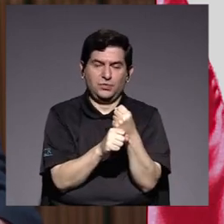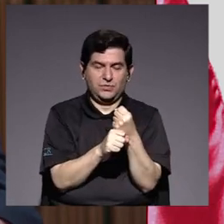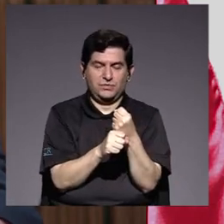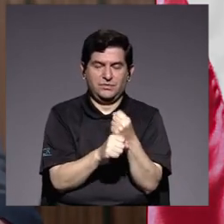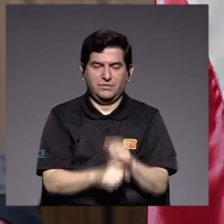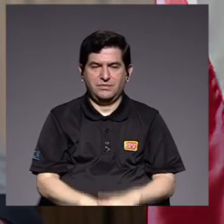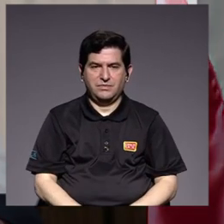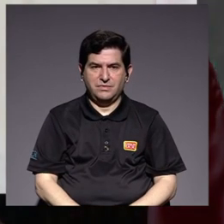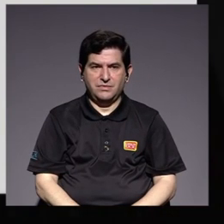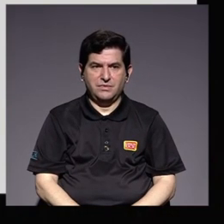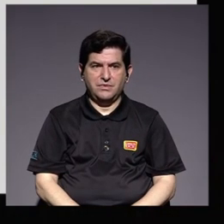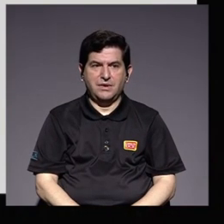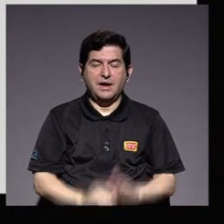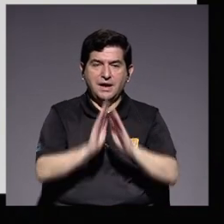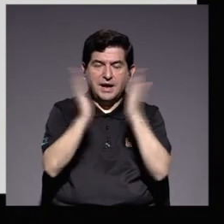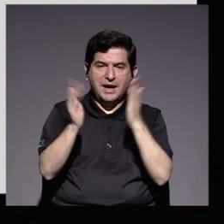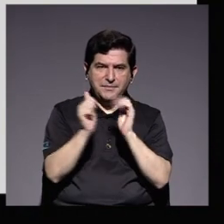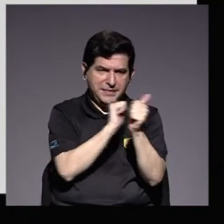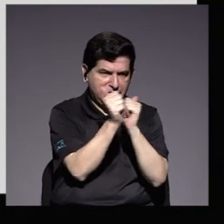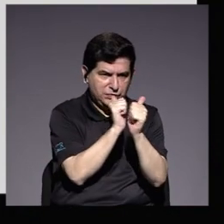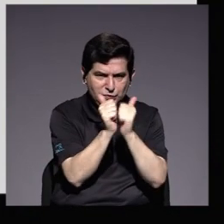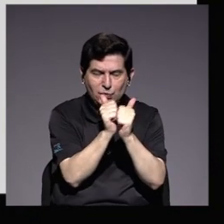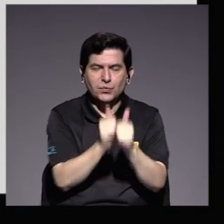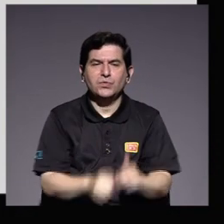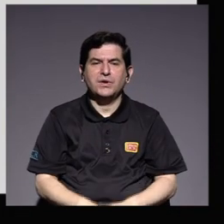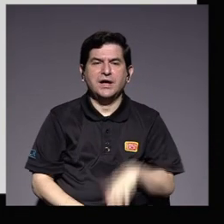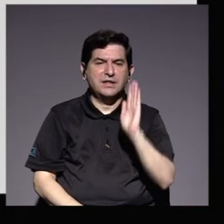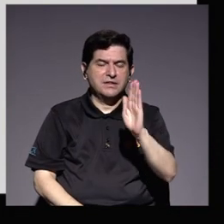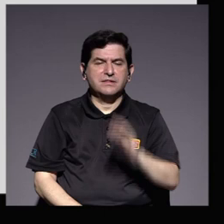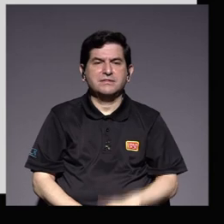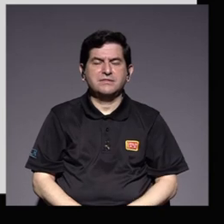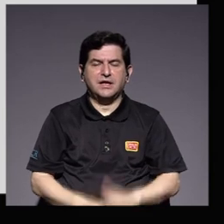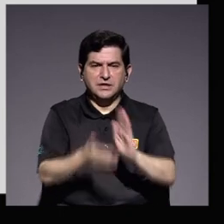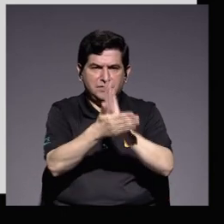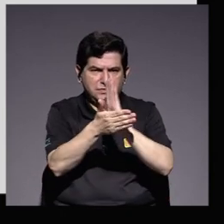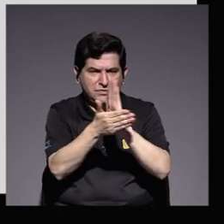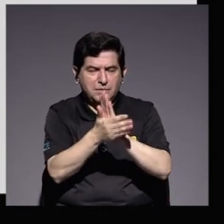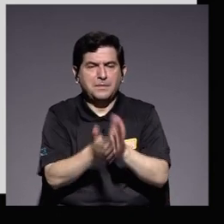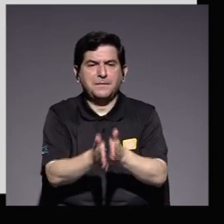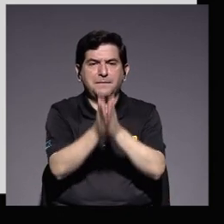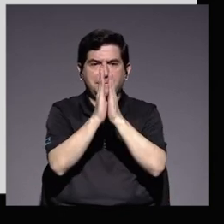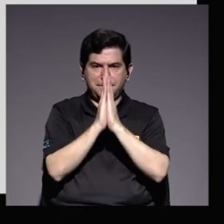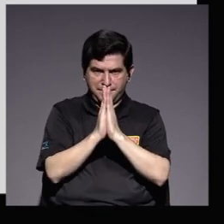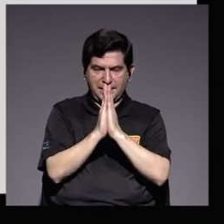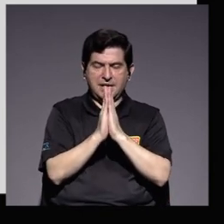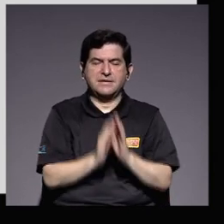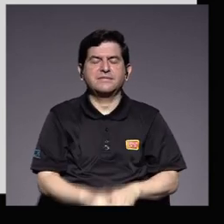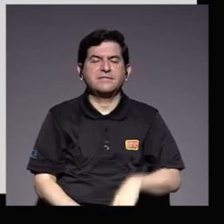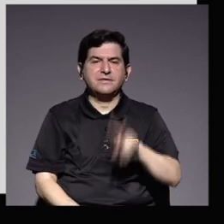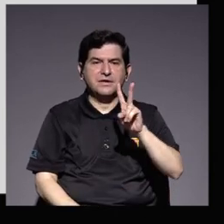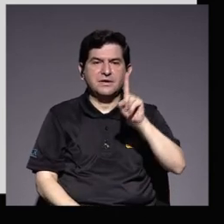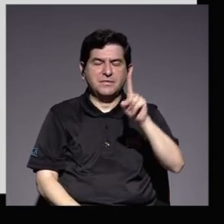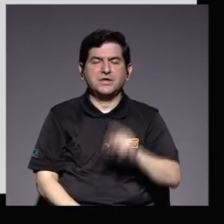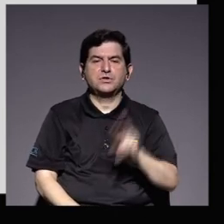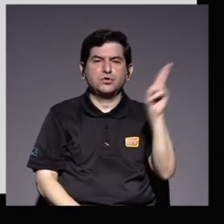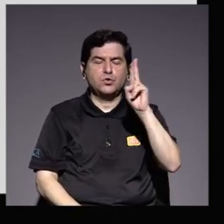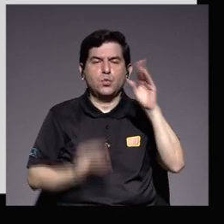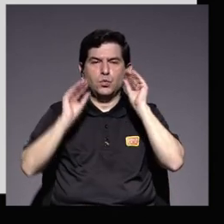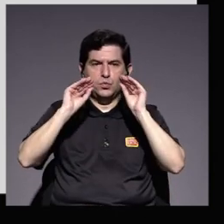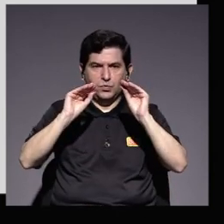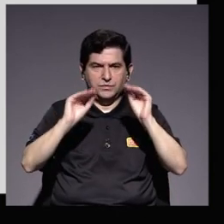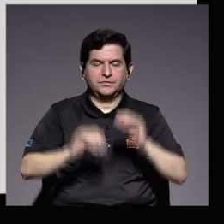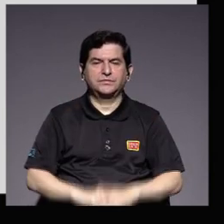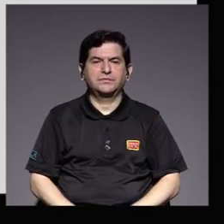como resultado de la apertura de concursos de antecedentes fue solicitada por 21 unidades académicas